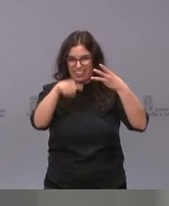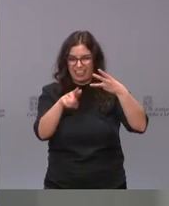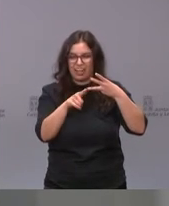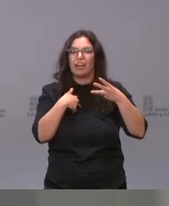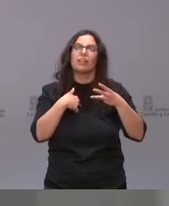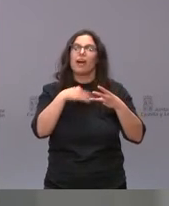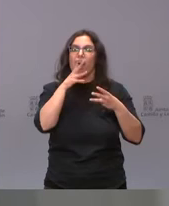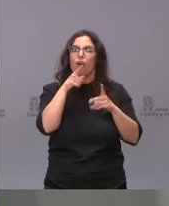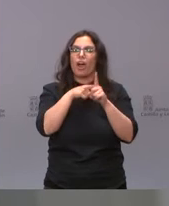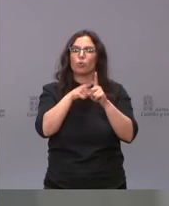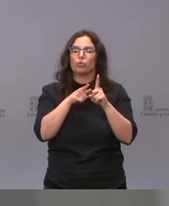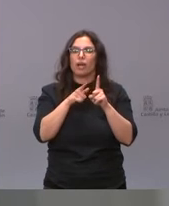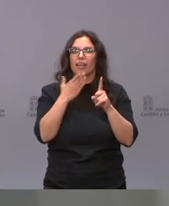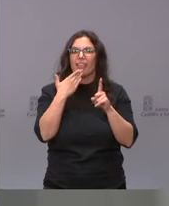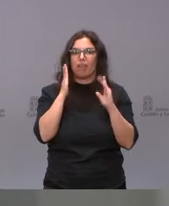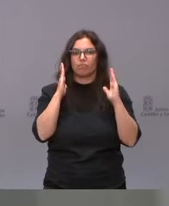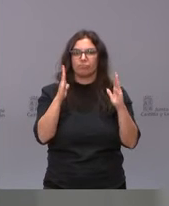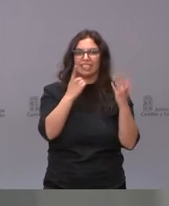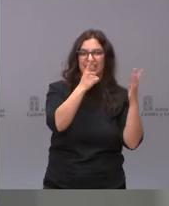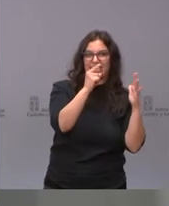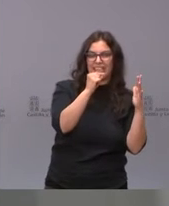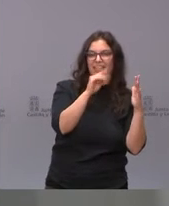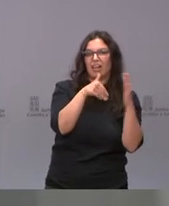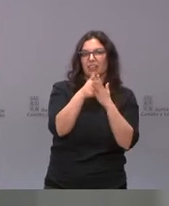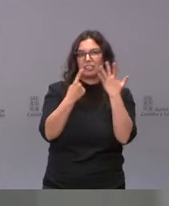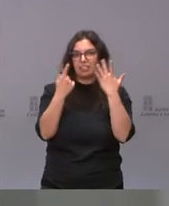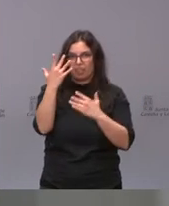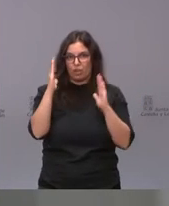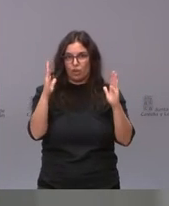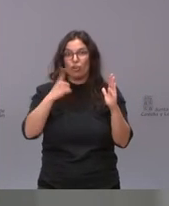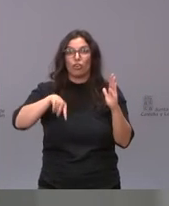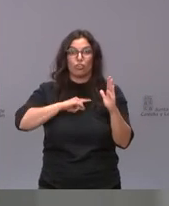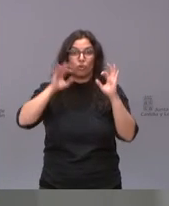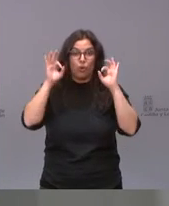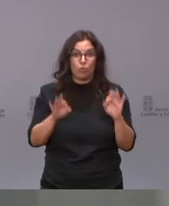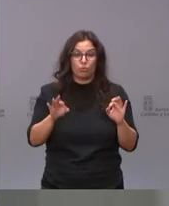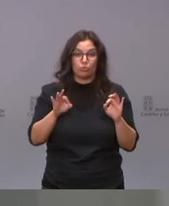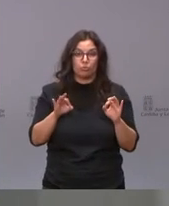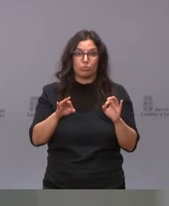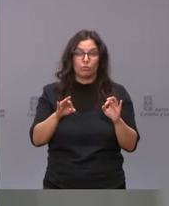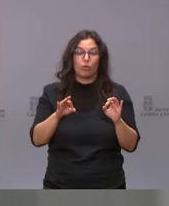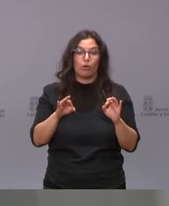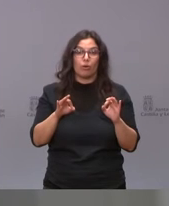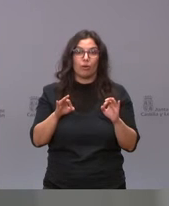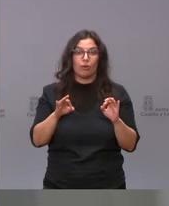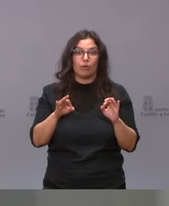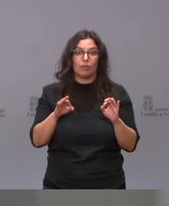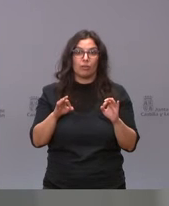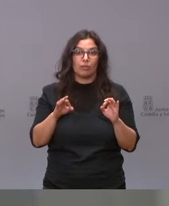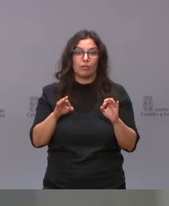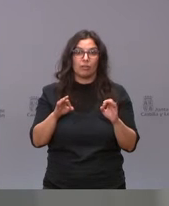60 años en adelante. Nosotros, como saben ustedes, estábamos haciéndolo justo al revés, estábamos utilizando por debajo